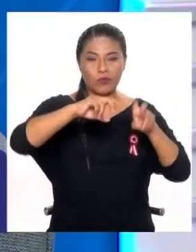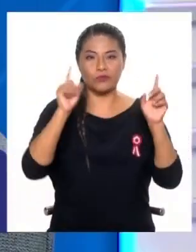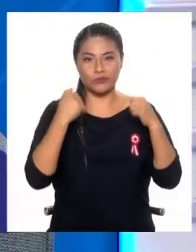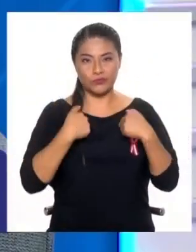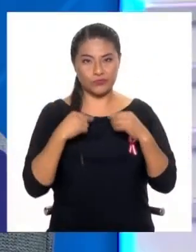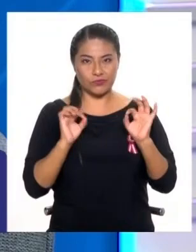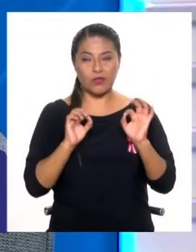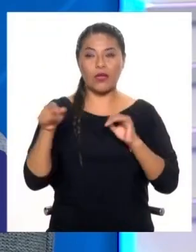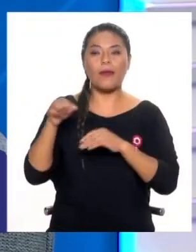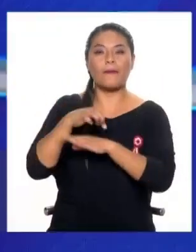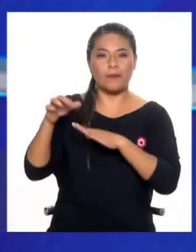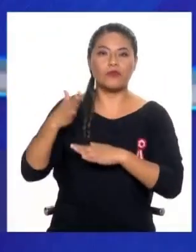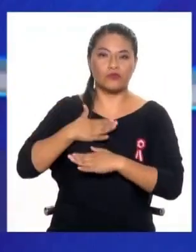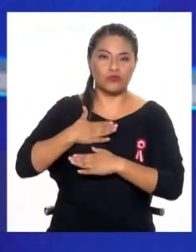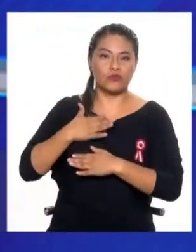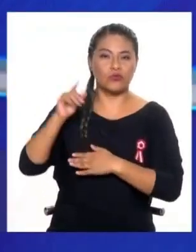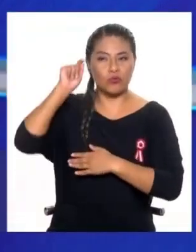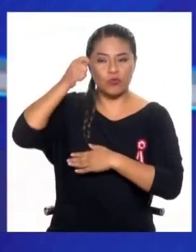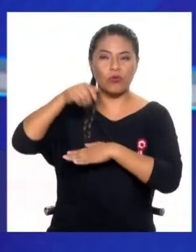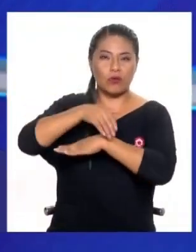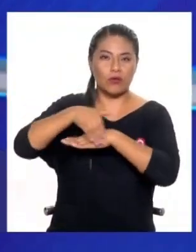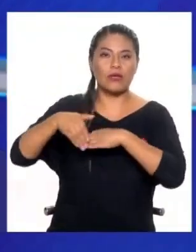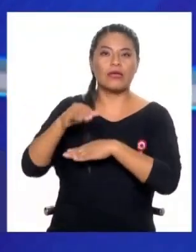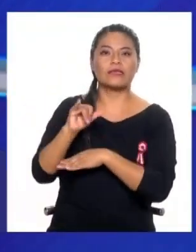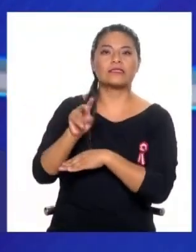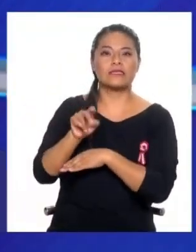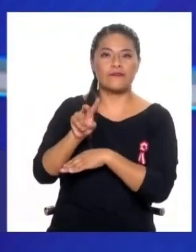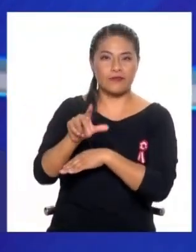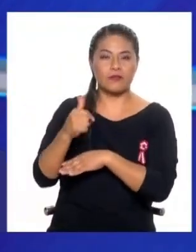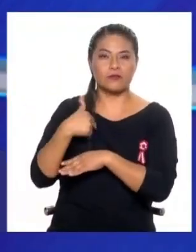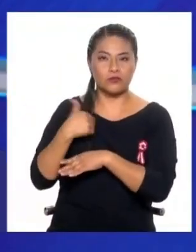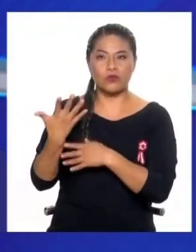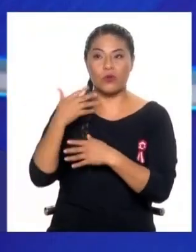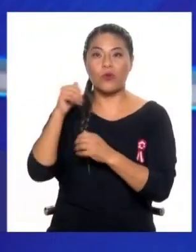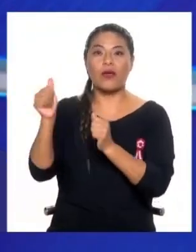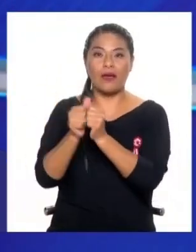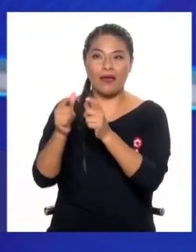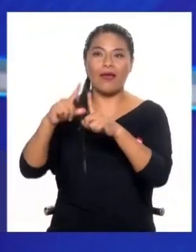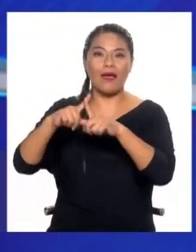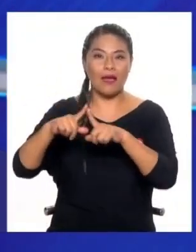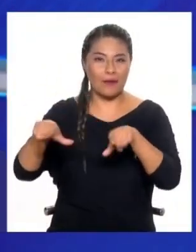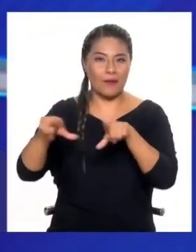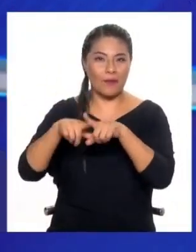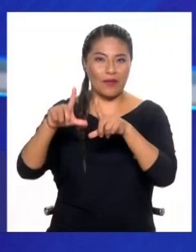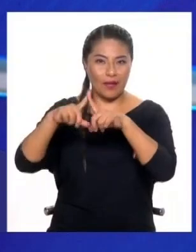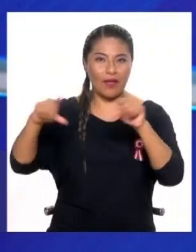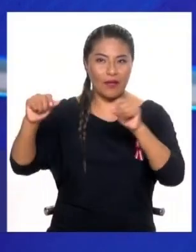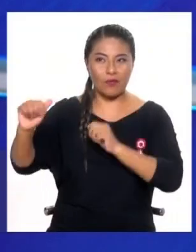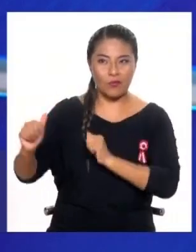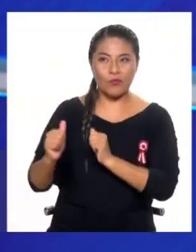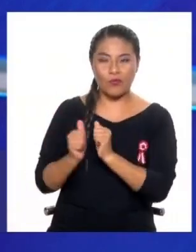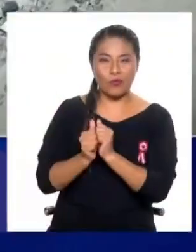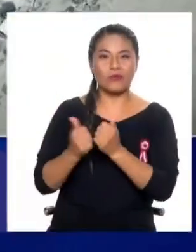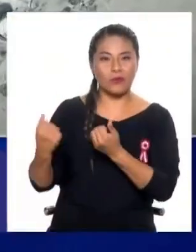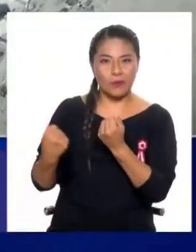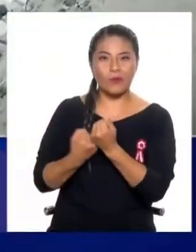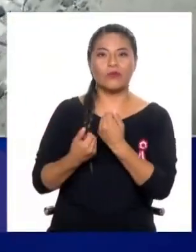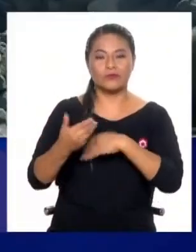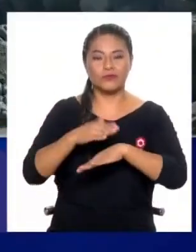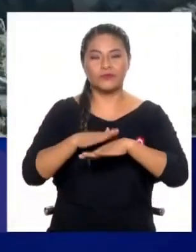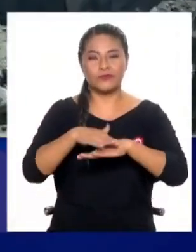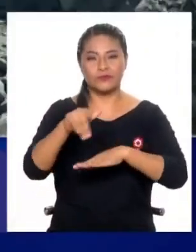UNI. Sí, es un centro de investigación apoyado por la cooperación técnica japonesa a través de la Agencia de Cooperación Yaika. Sí, lo que estaba